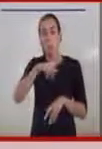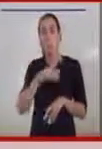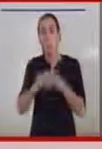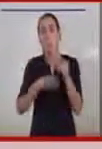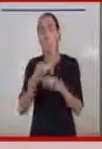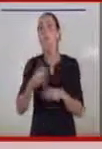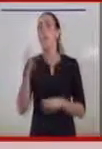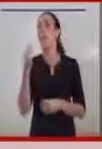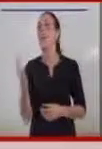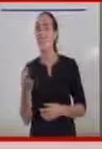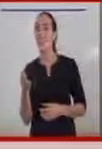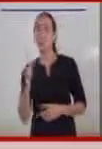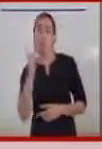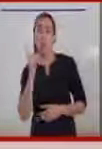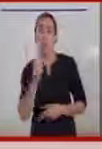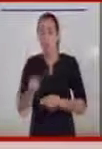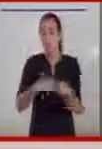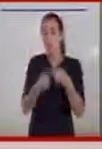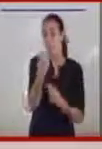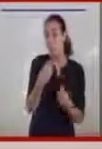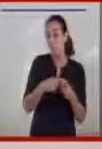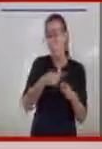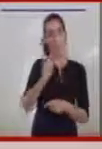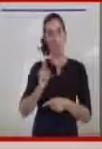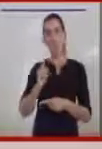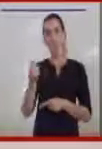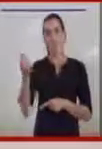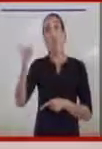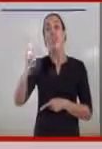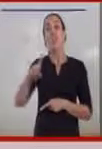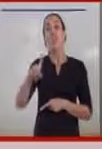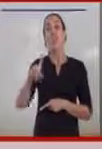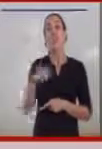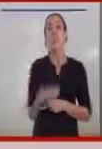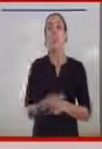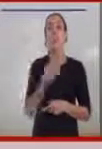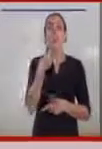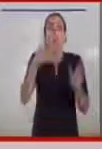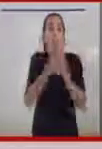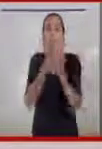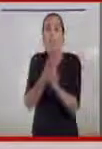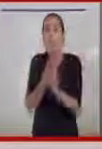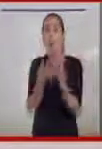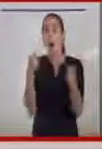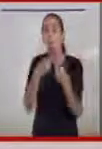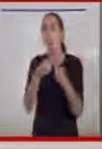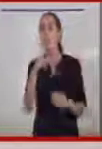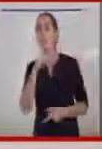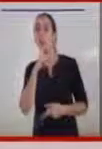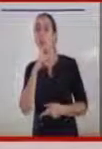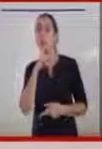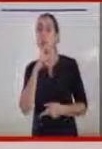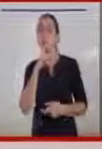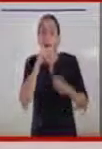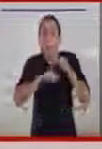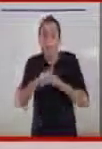hacemos no es solo vender un producto, sino enseñar el manejo desde el inicio y después de que